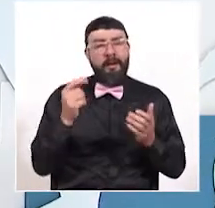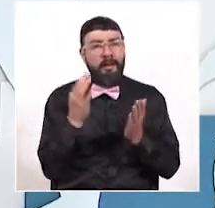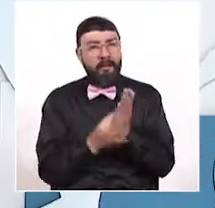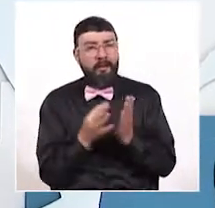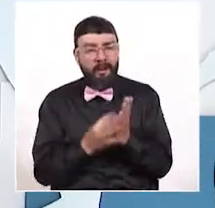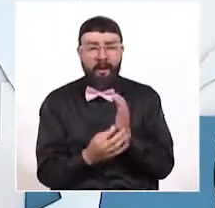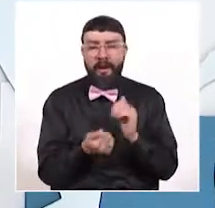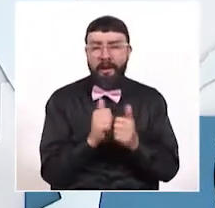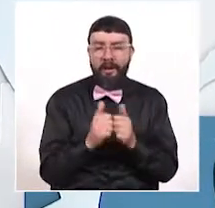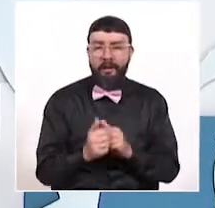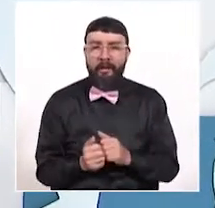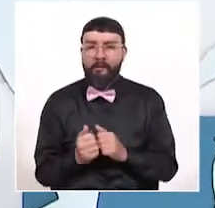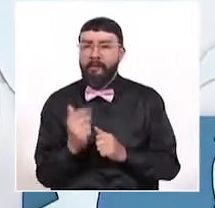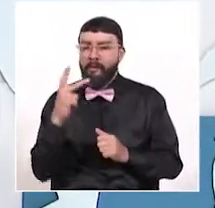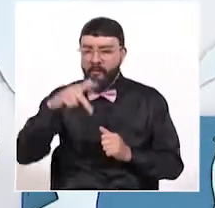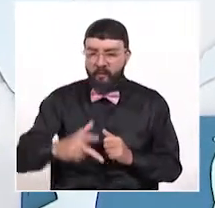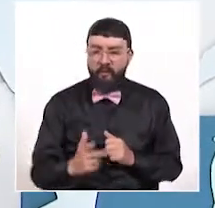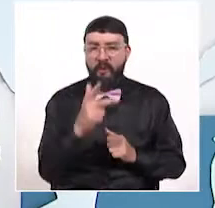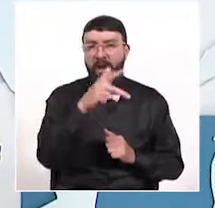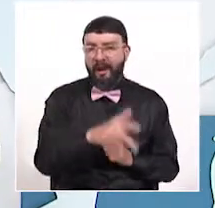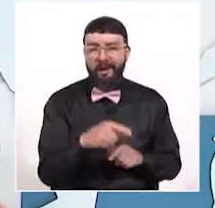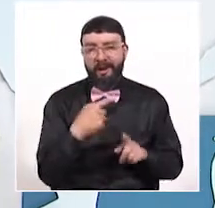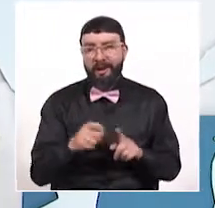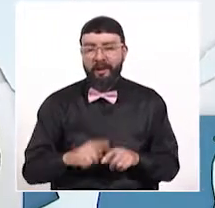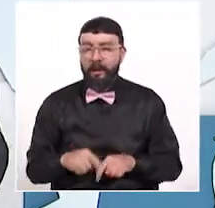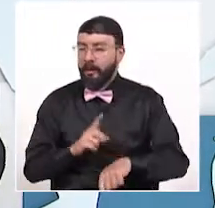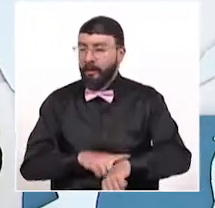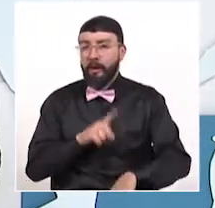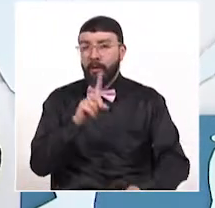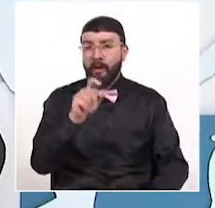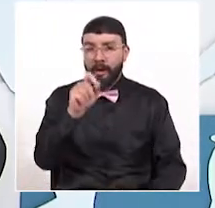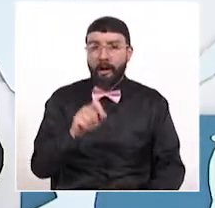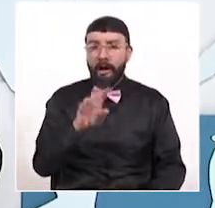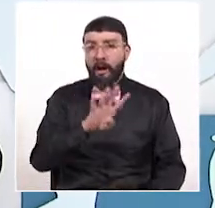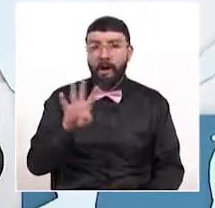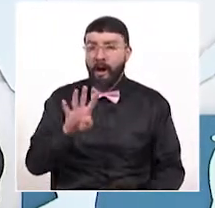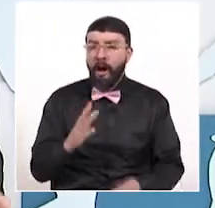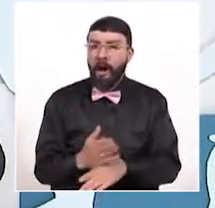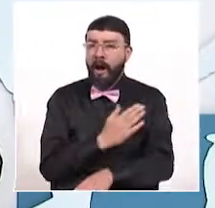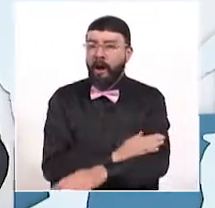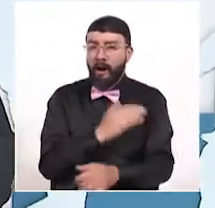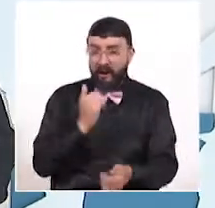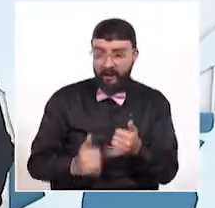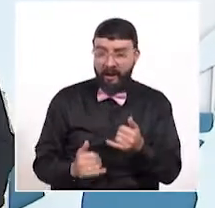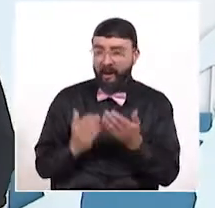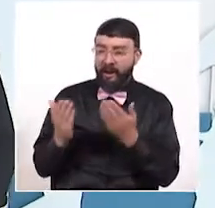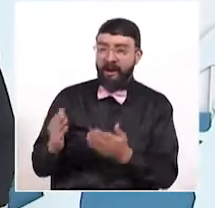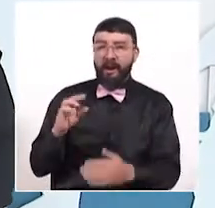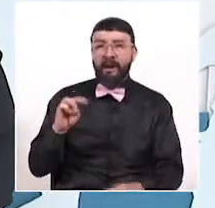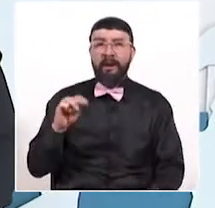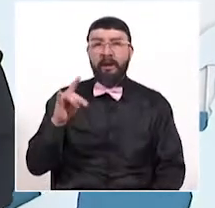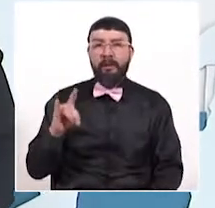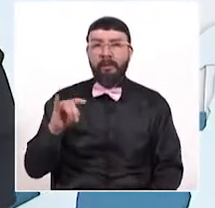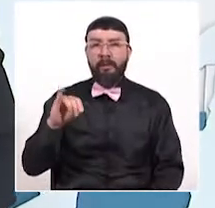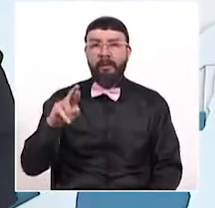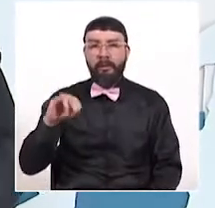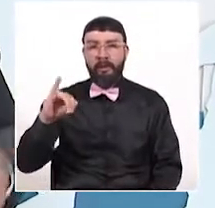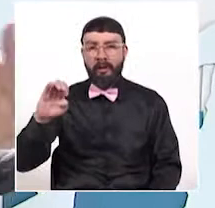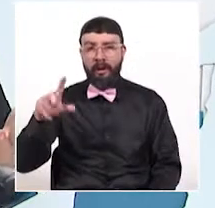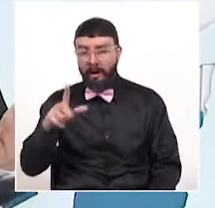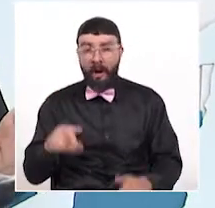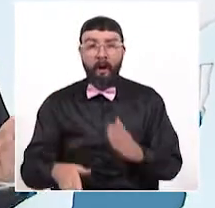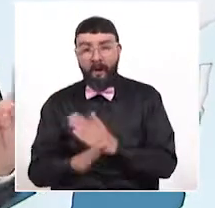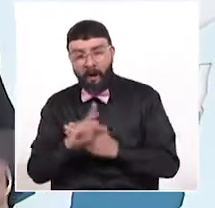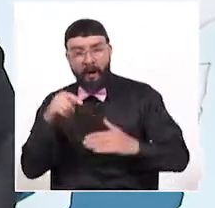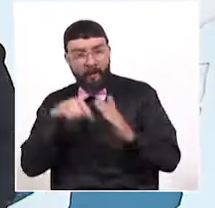extremos y de montaña. Es la una de la tarde y 44 minutos. Dos datos al cierre porque Luis Fernando Muriel sigue en racha goleadora.